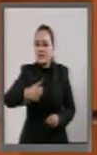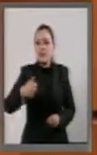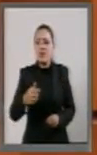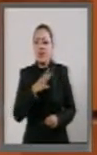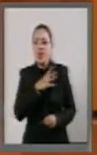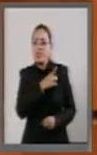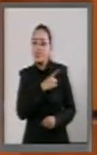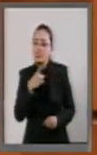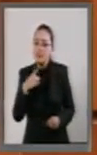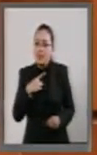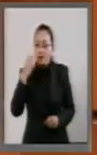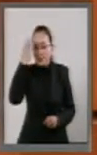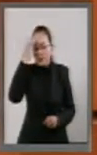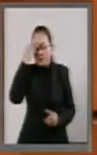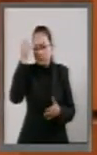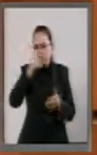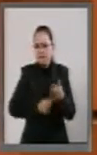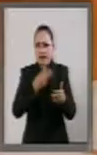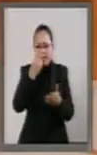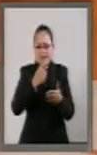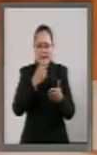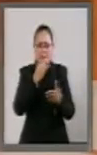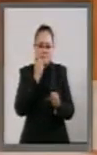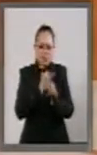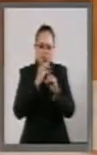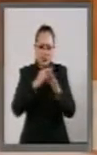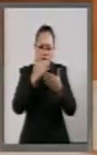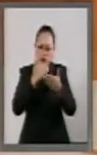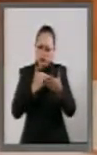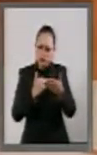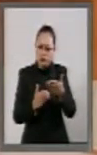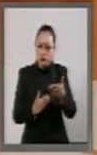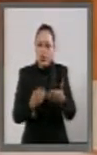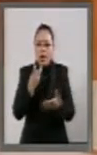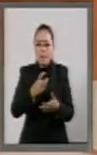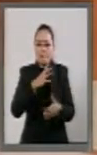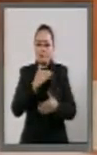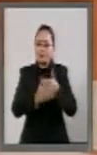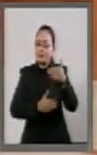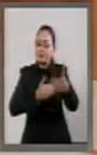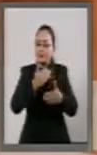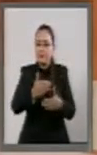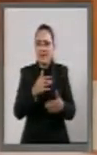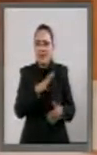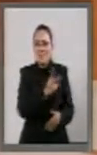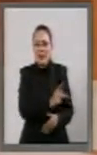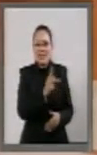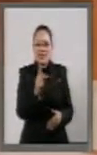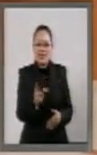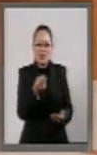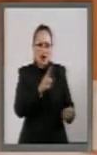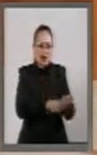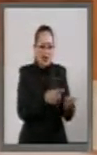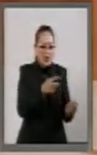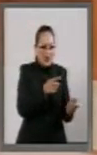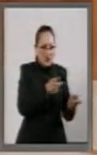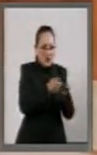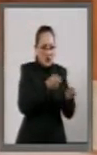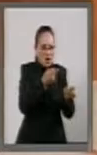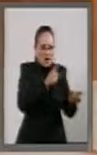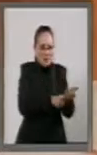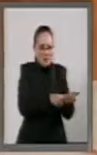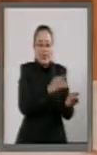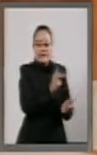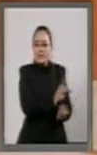de conocer este expediente con un procedimiento muy similar al del control interno en donde